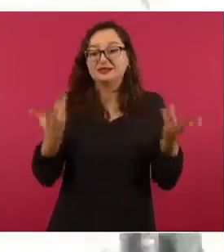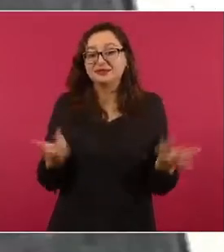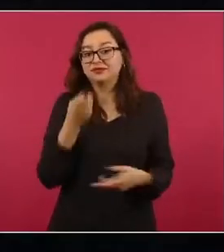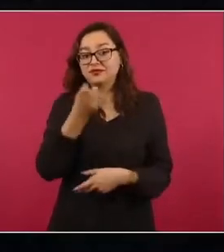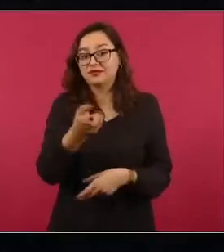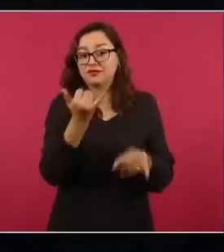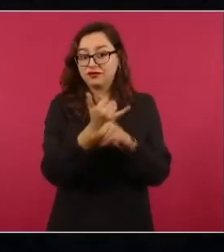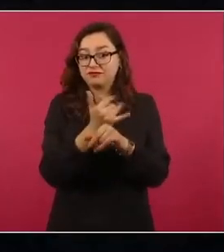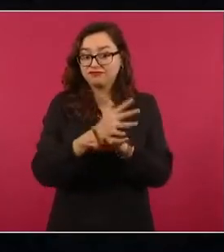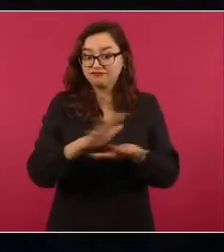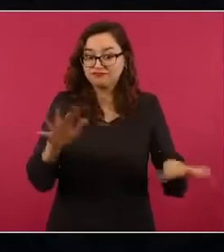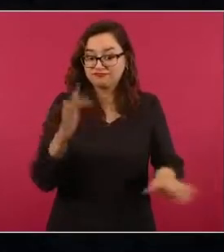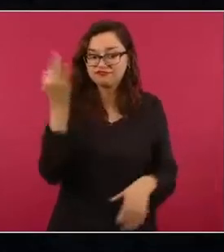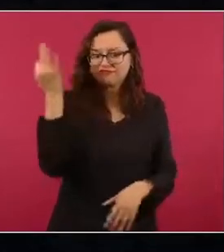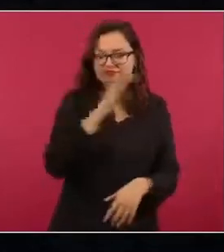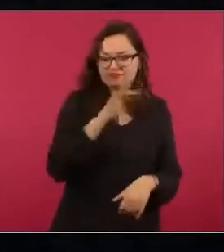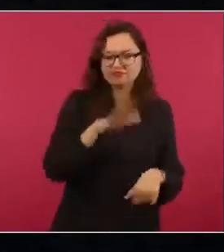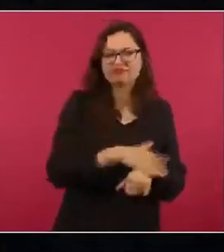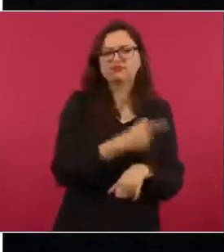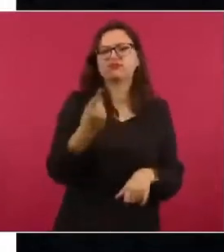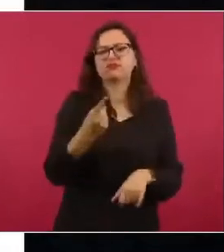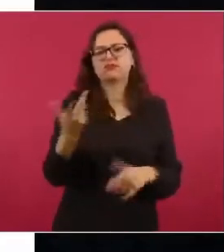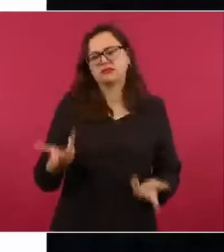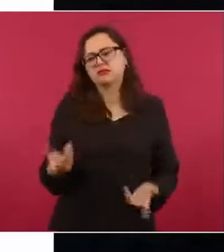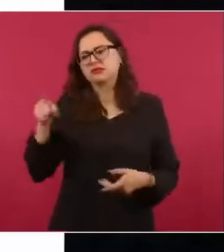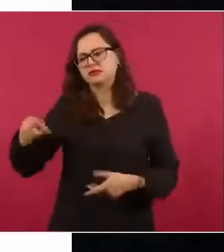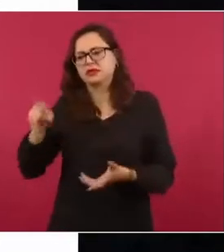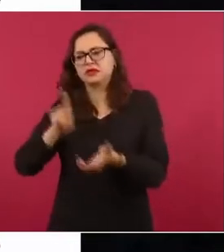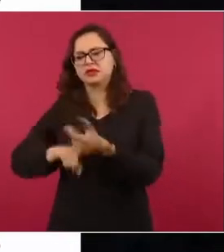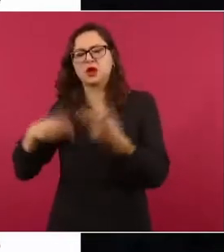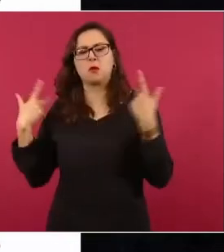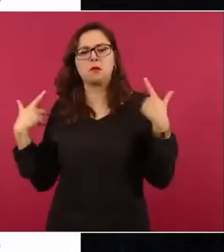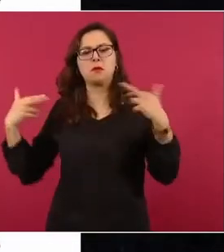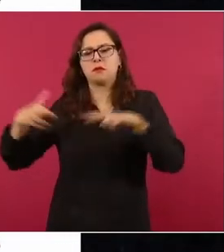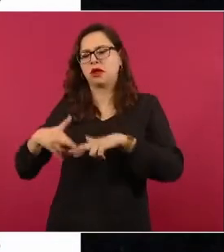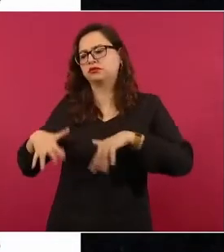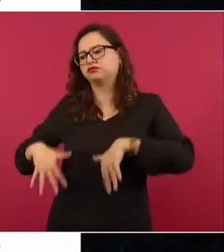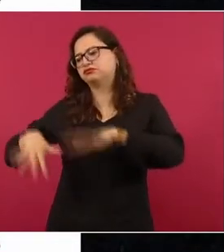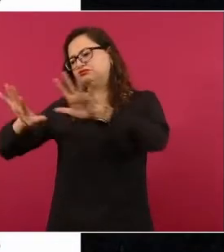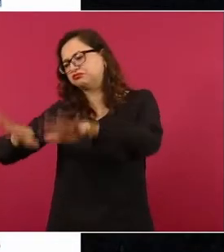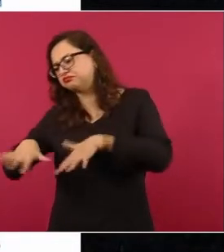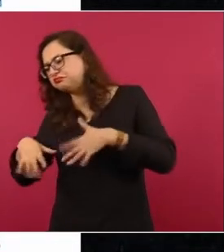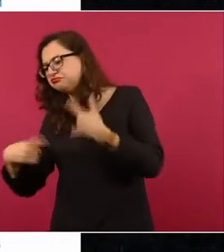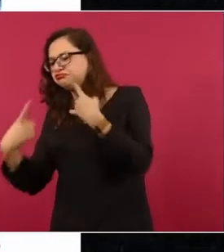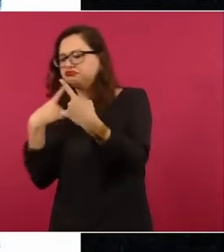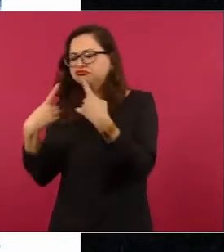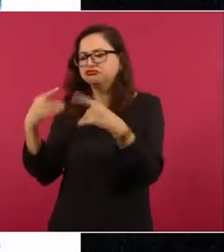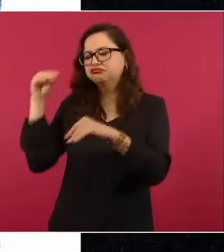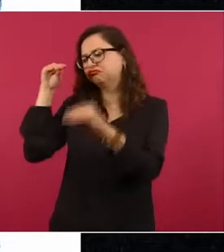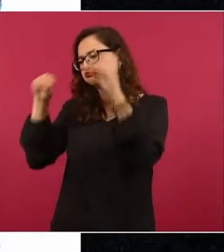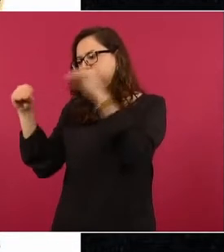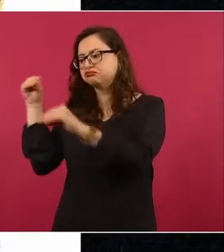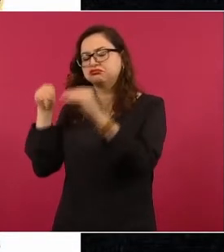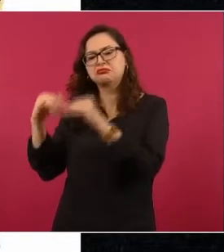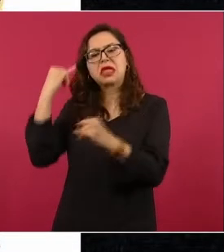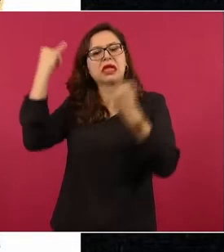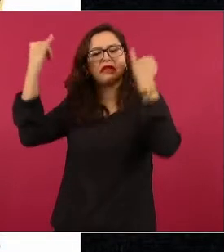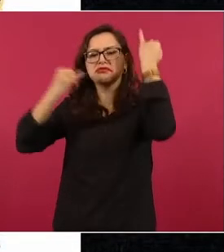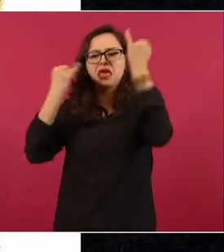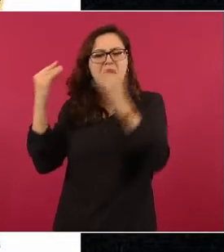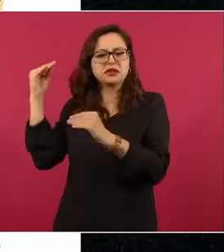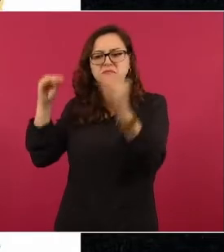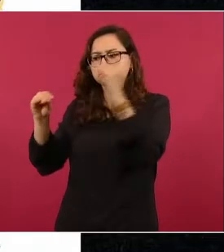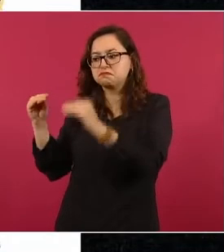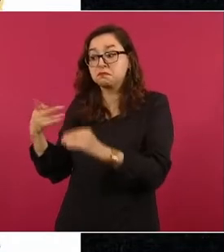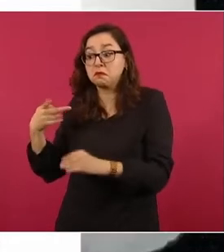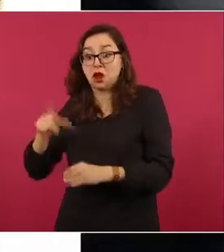en el borrador de un documento de trabajo utilizado en las asambleas magisteriales para la creación del Plan de Estudios, pero que no fue incluido